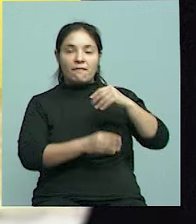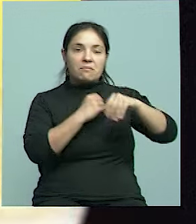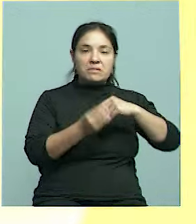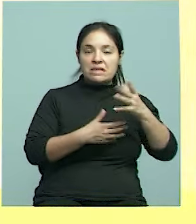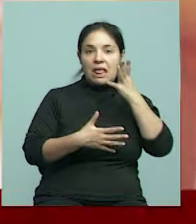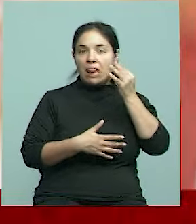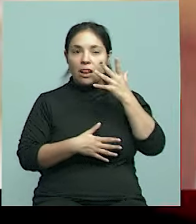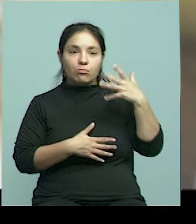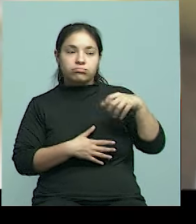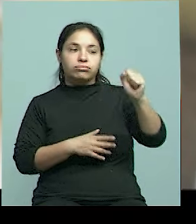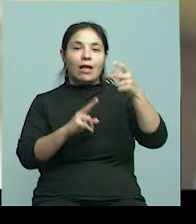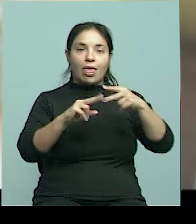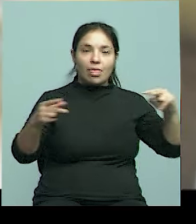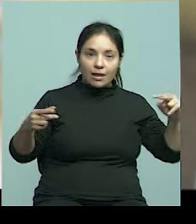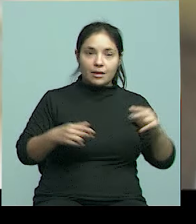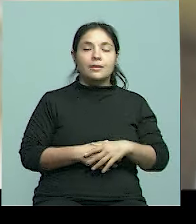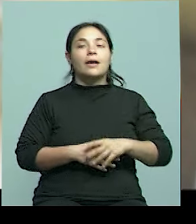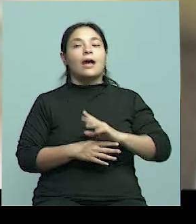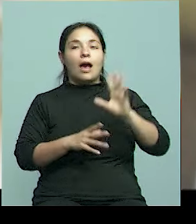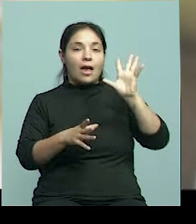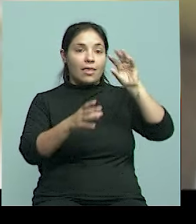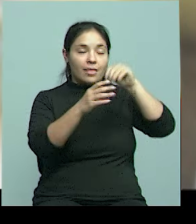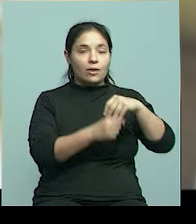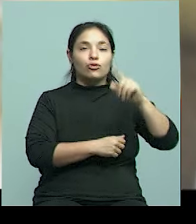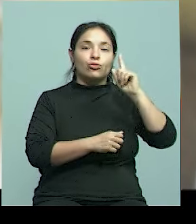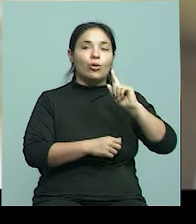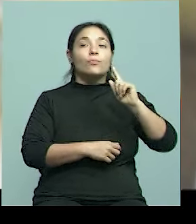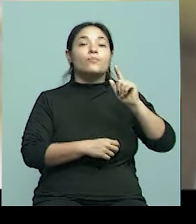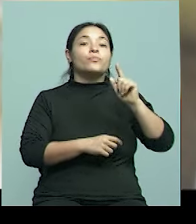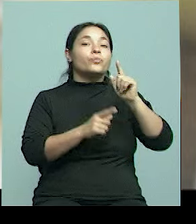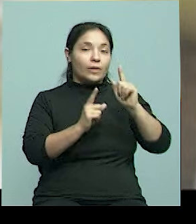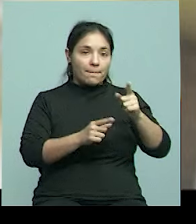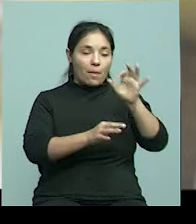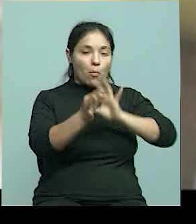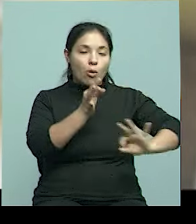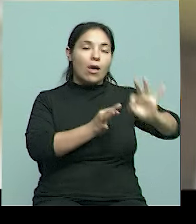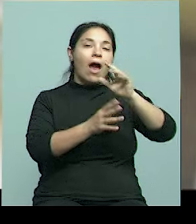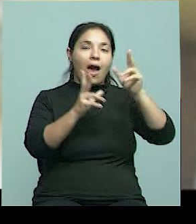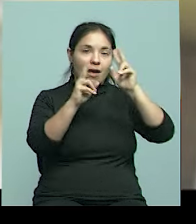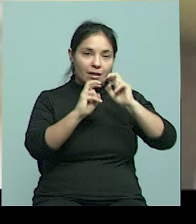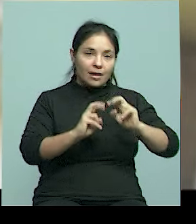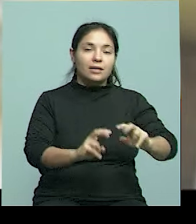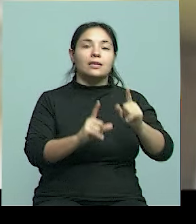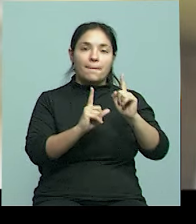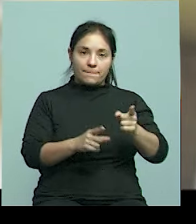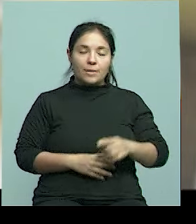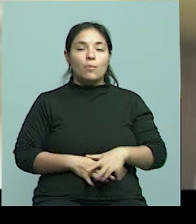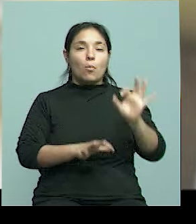forense y también estudios de diagnóstico molecular. Los estudios de diagnóstico molecular